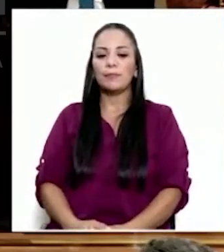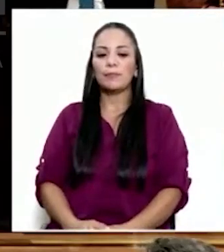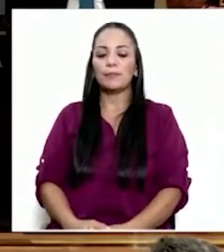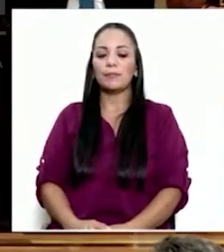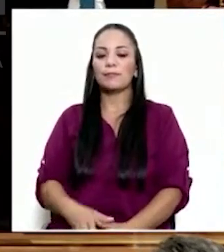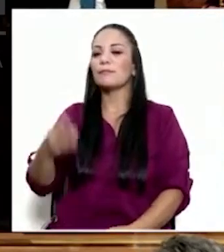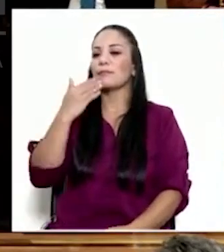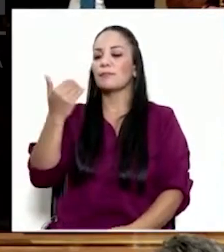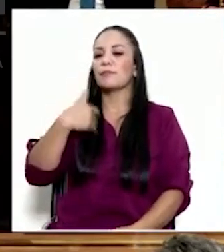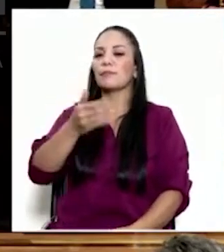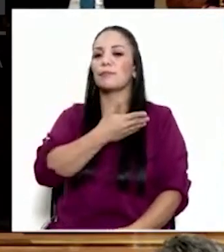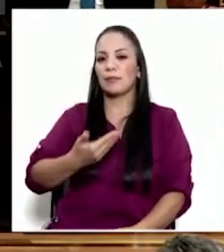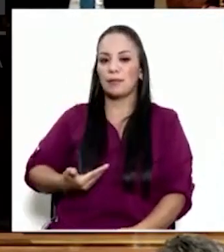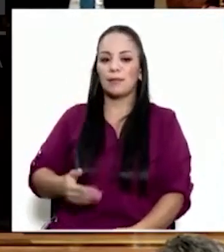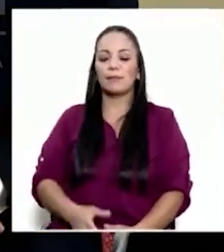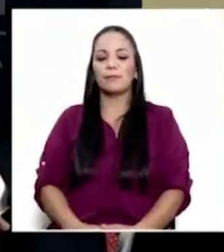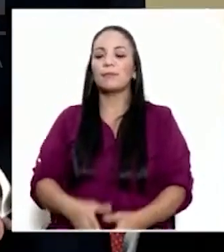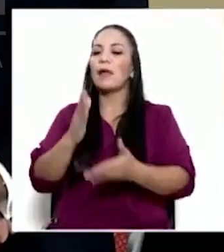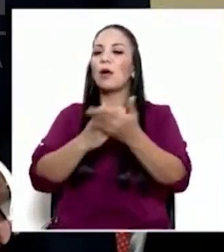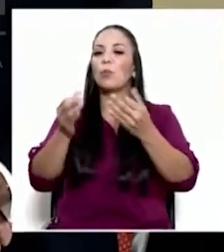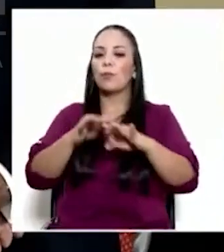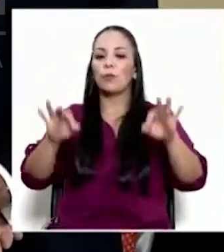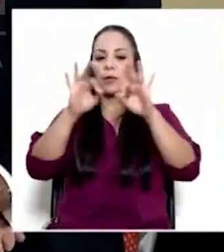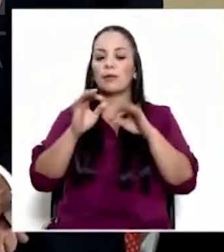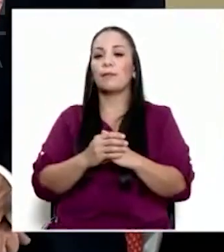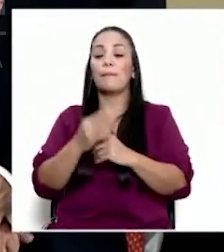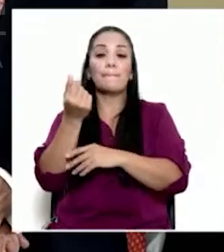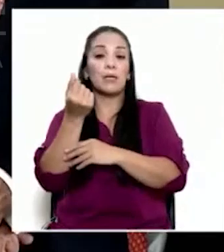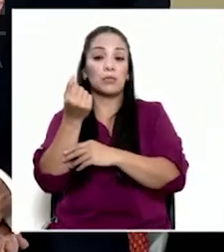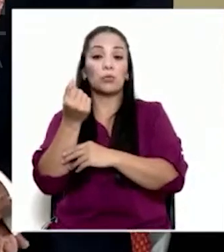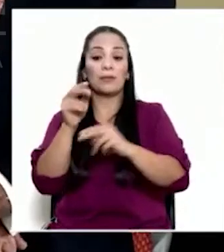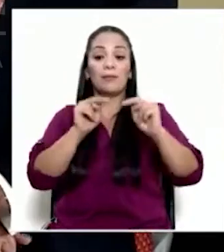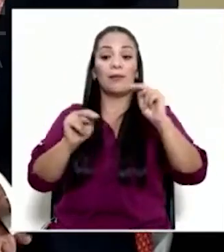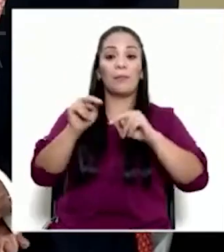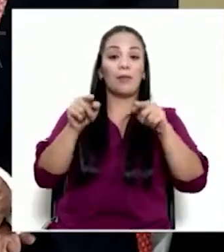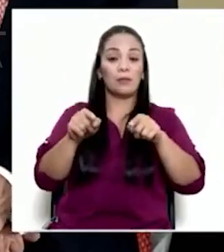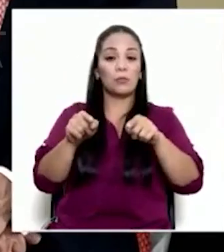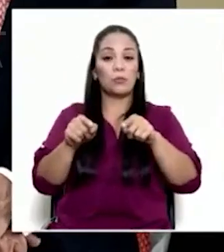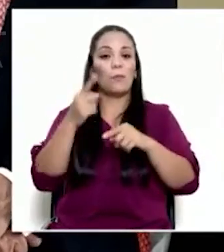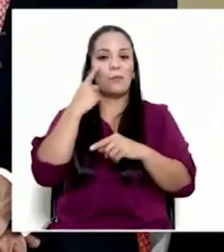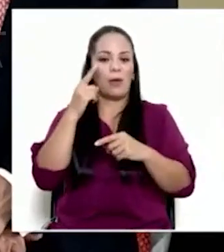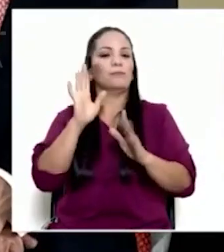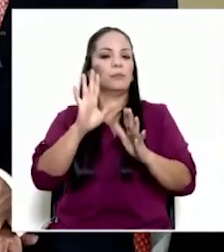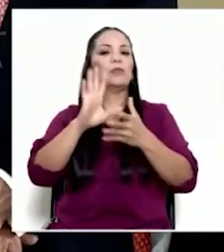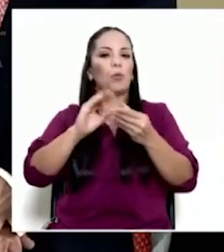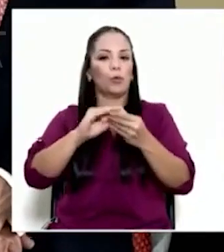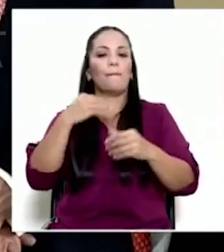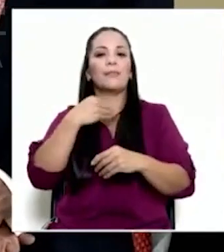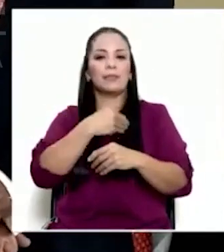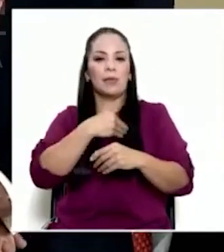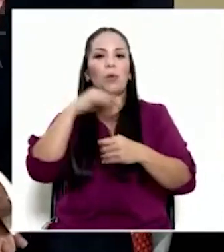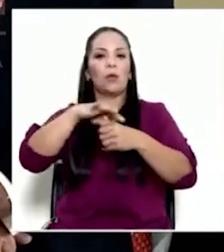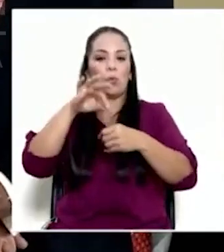Sí, gracias, señor presidente. Sumamente importante esos precios de intermediación. Comentarles que desde el Ministerio de Agricultura se le